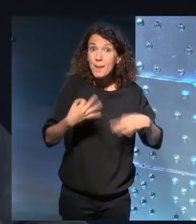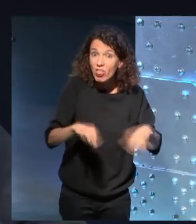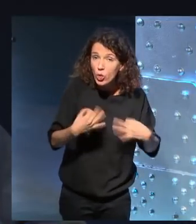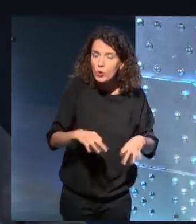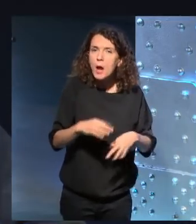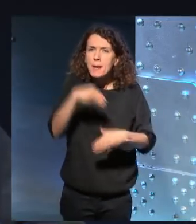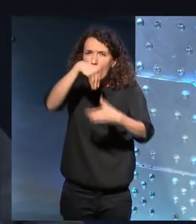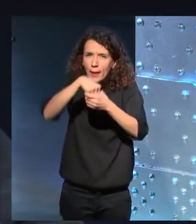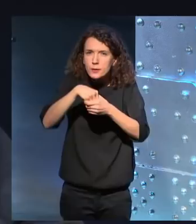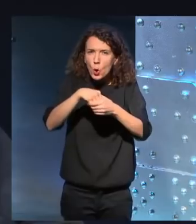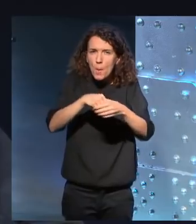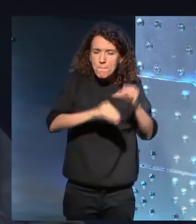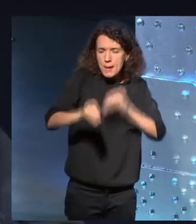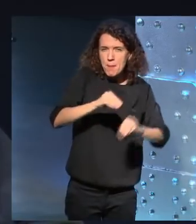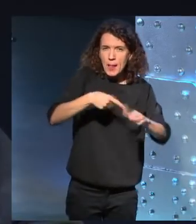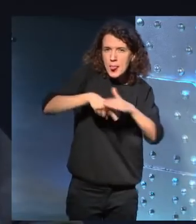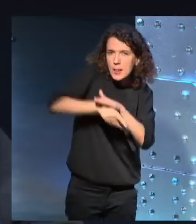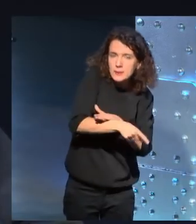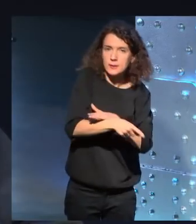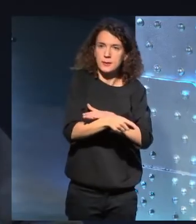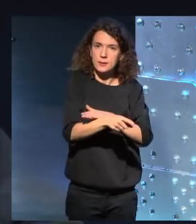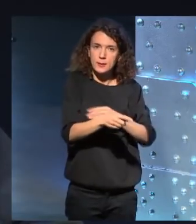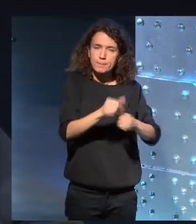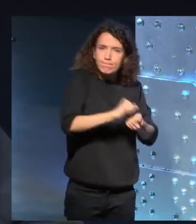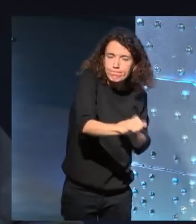meter por debajo estos agujeros.